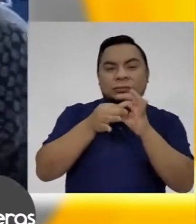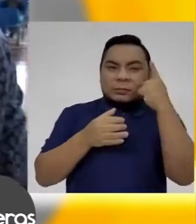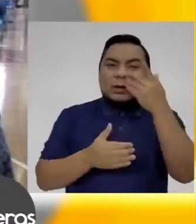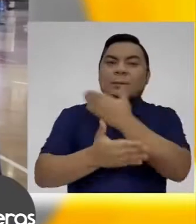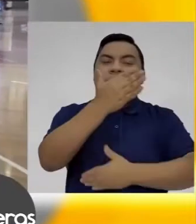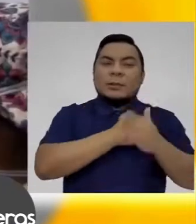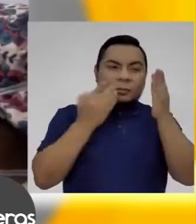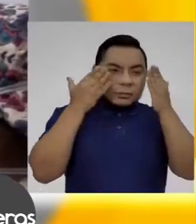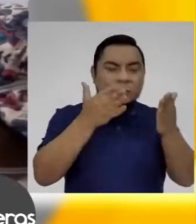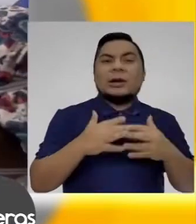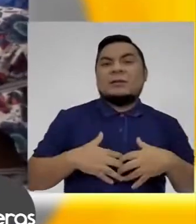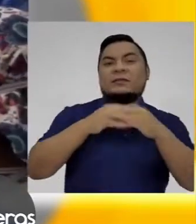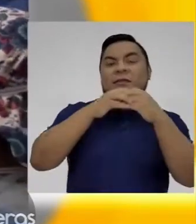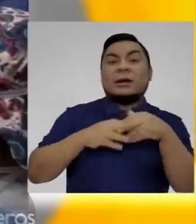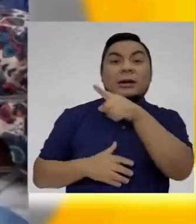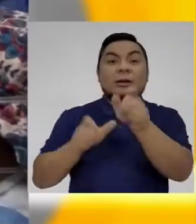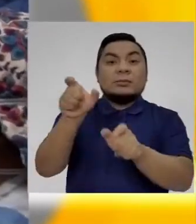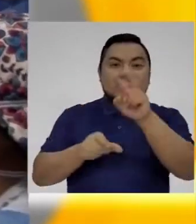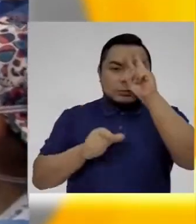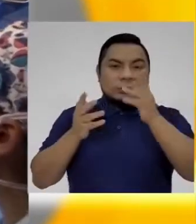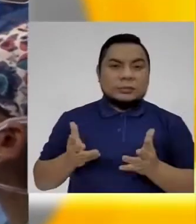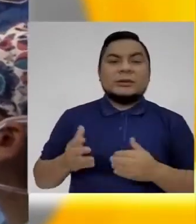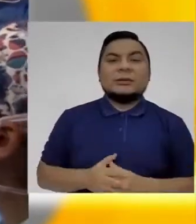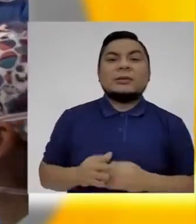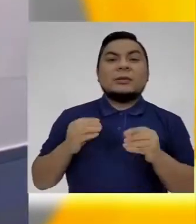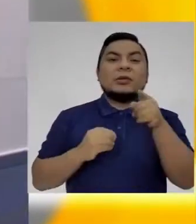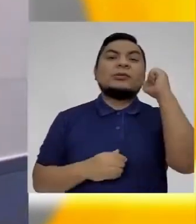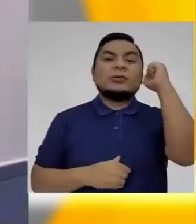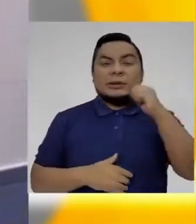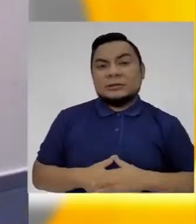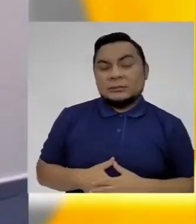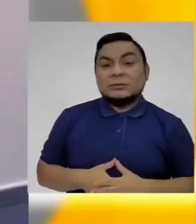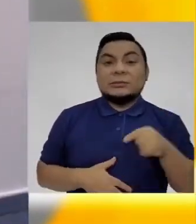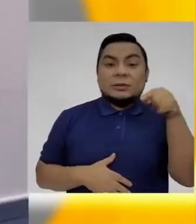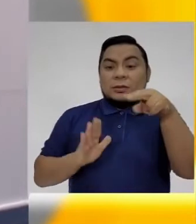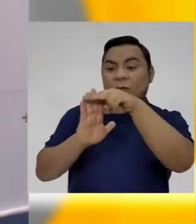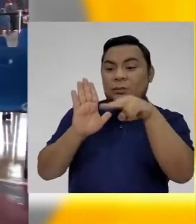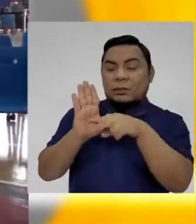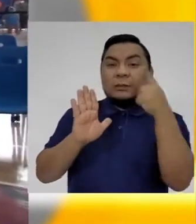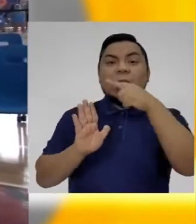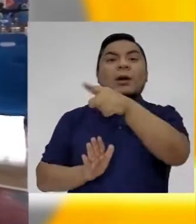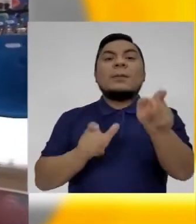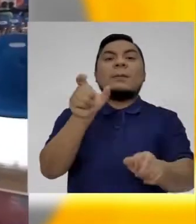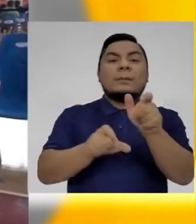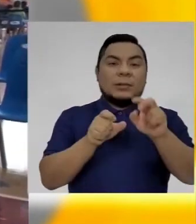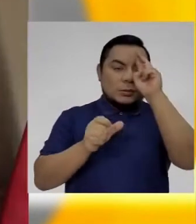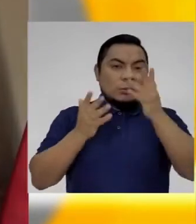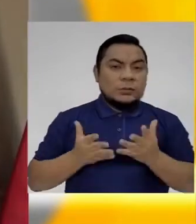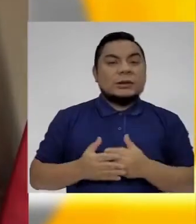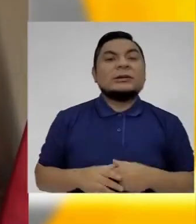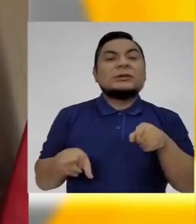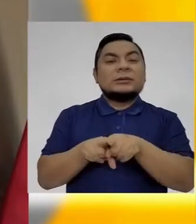Capacitar y fortalecer en los ciudadanos lo que es su derecho. Las normas son hechas para los ciudadanos.